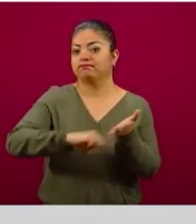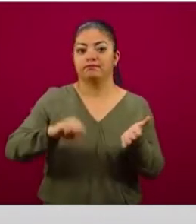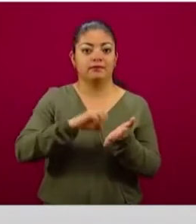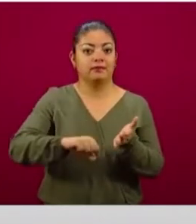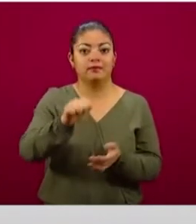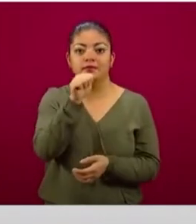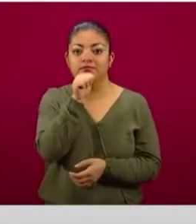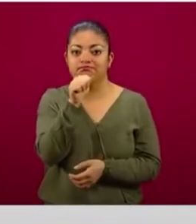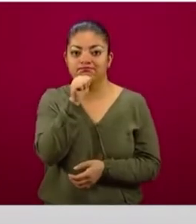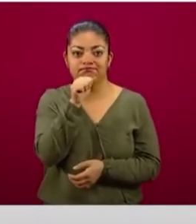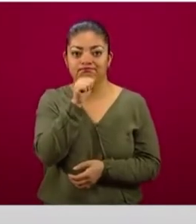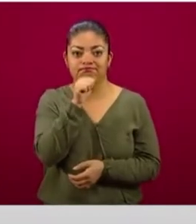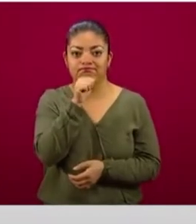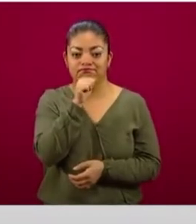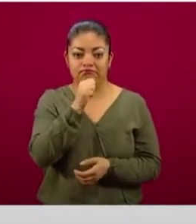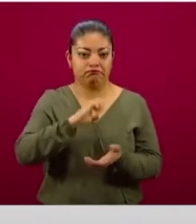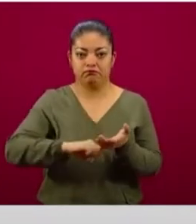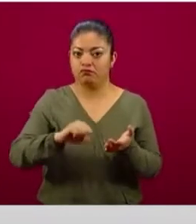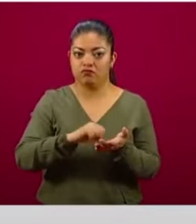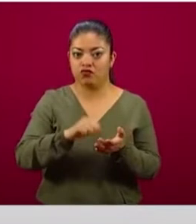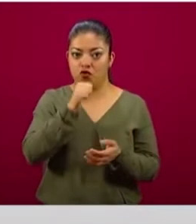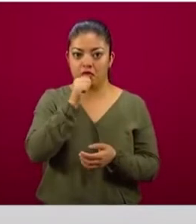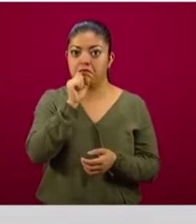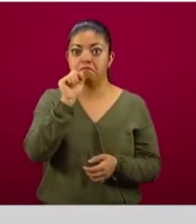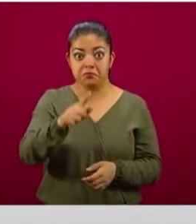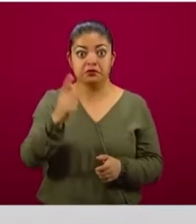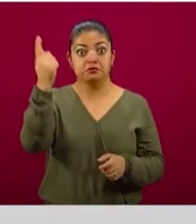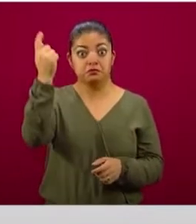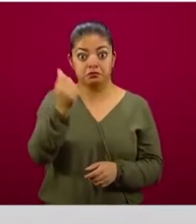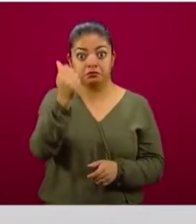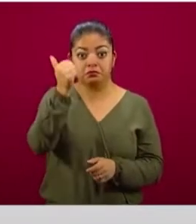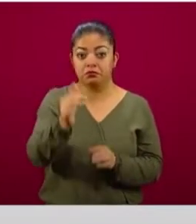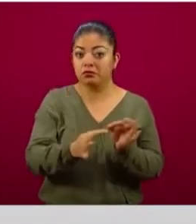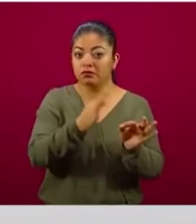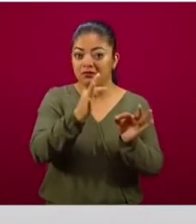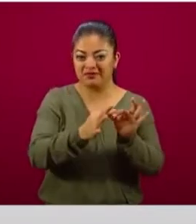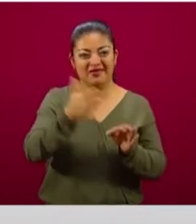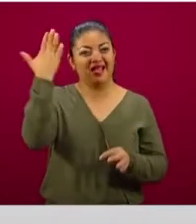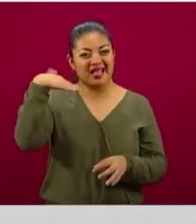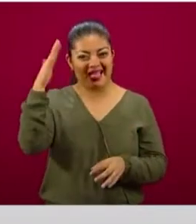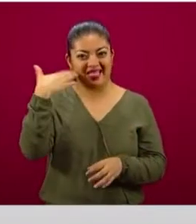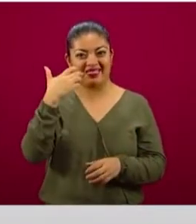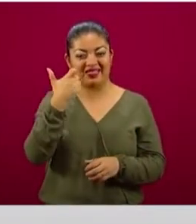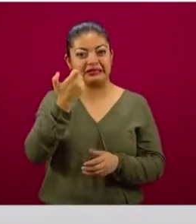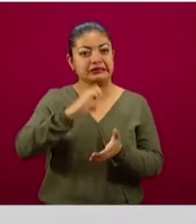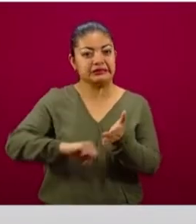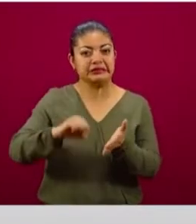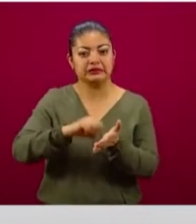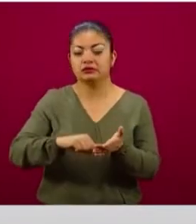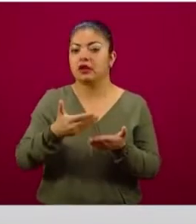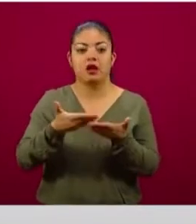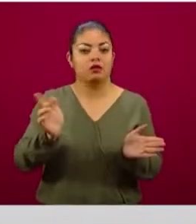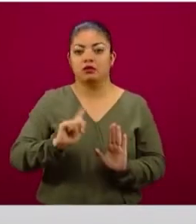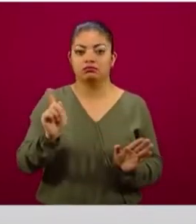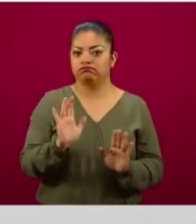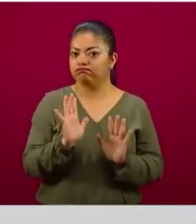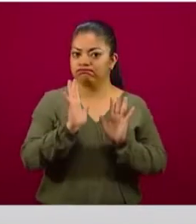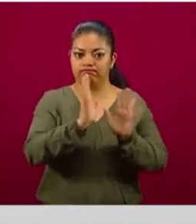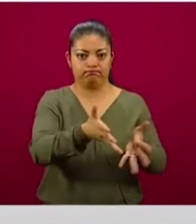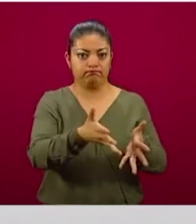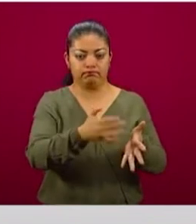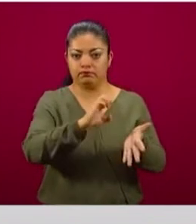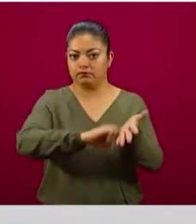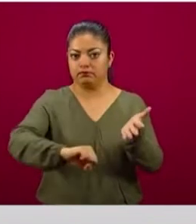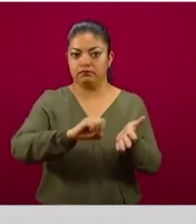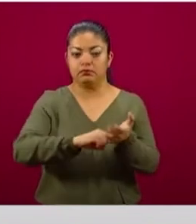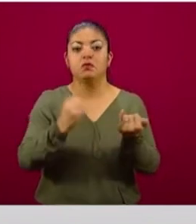a su cuenta de nómina, es decir, a donde reciben su pensión y se les descontaba por el crédito, hoy la recibieron íntegra. Lo mismo